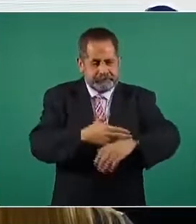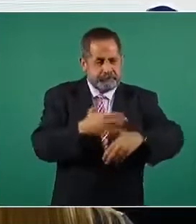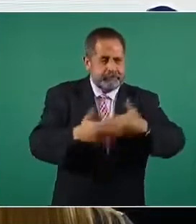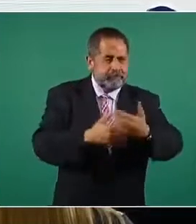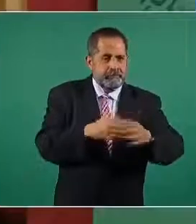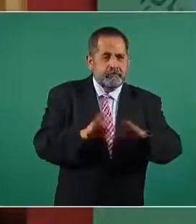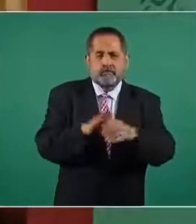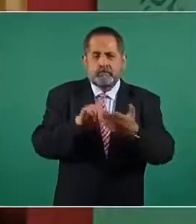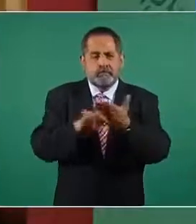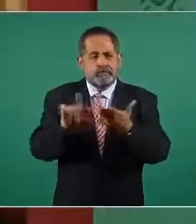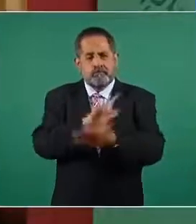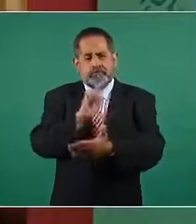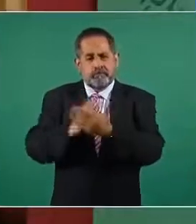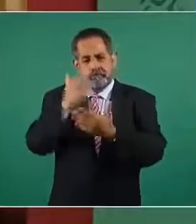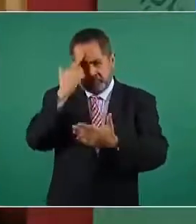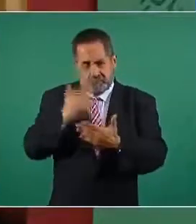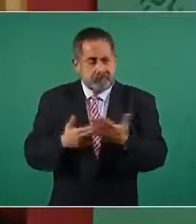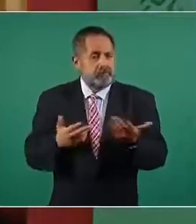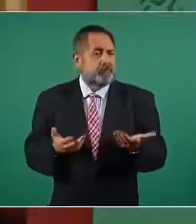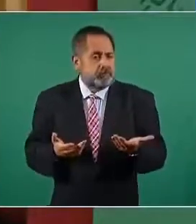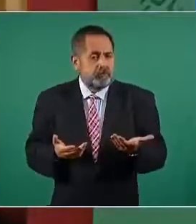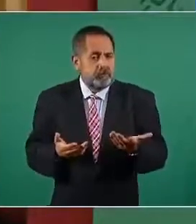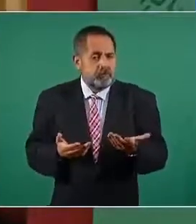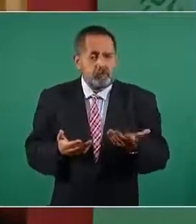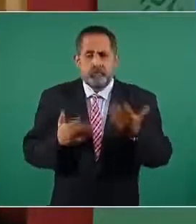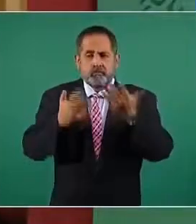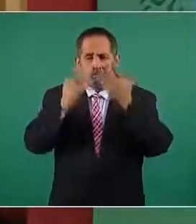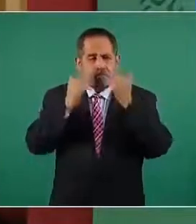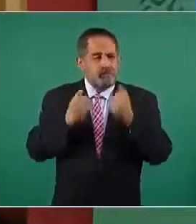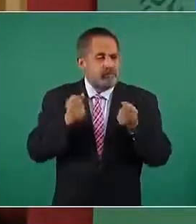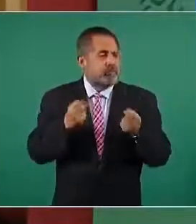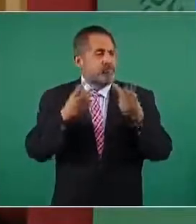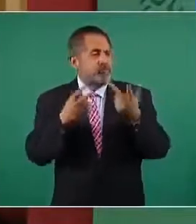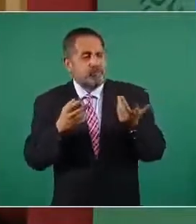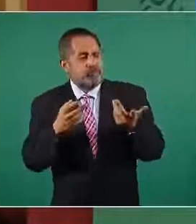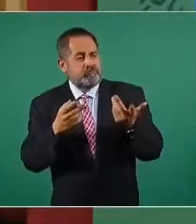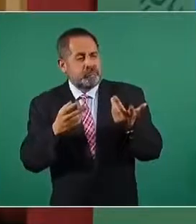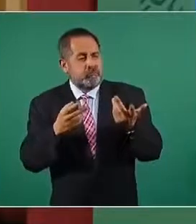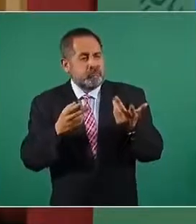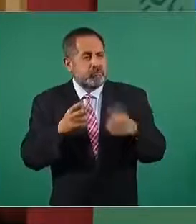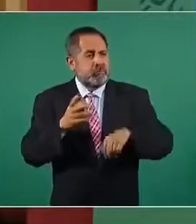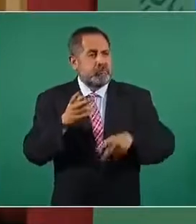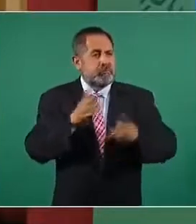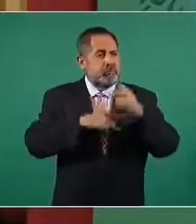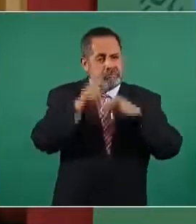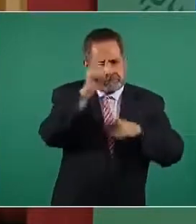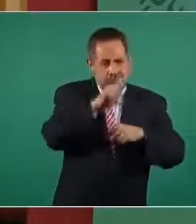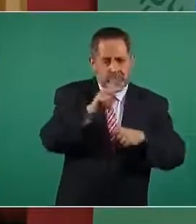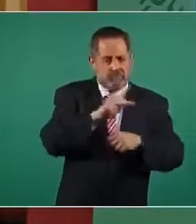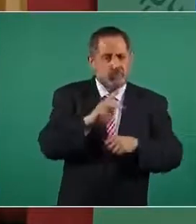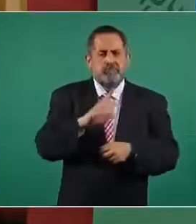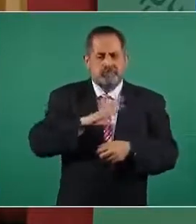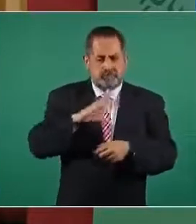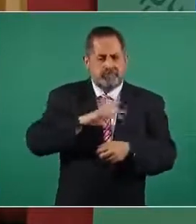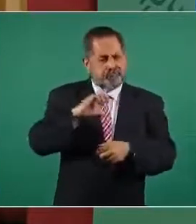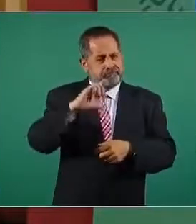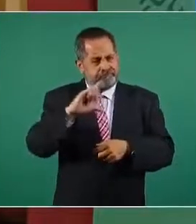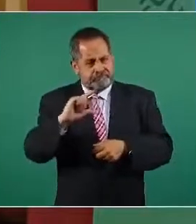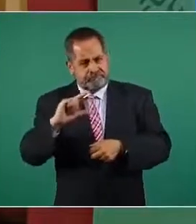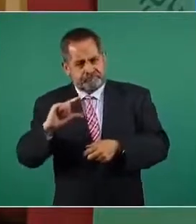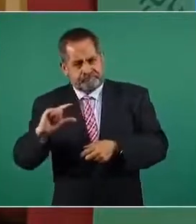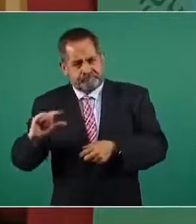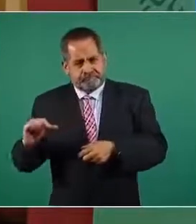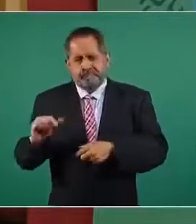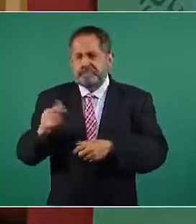delito que casi no tiene cifra negra, una baja considerable, una tendencia a la baja en